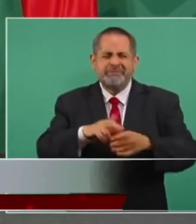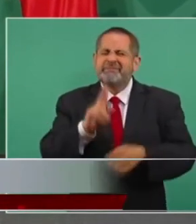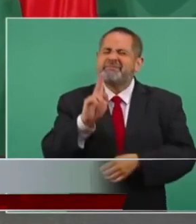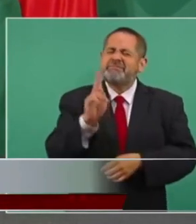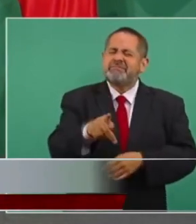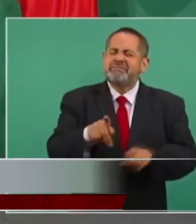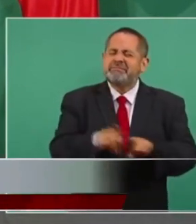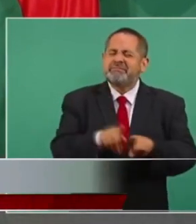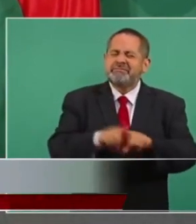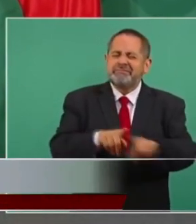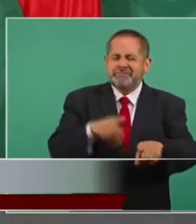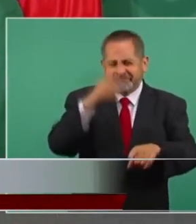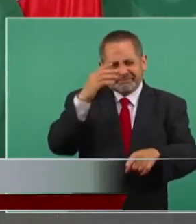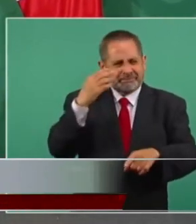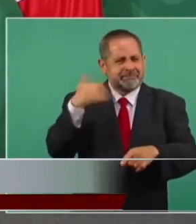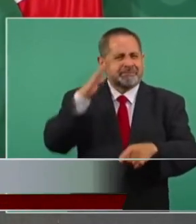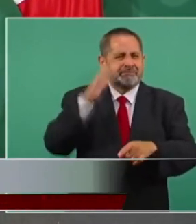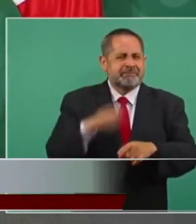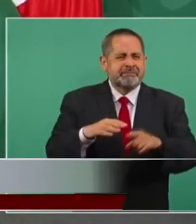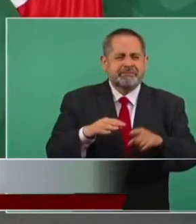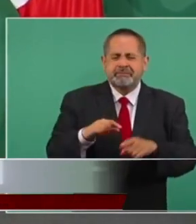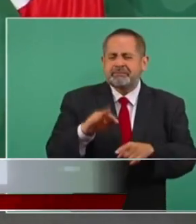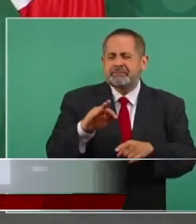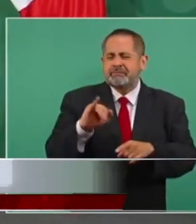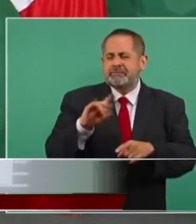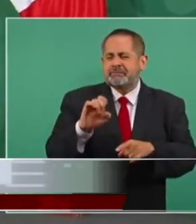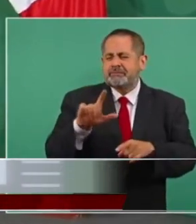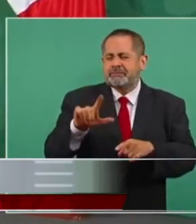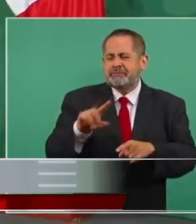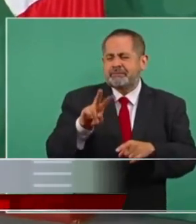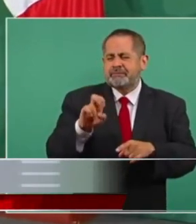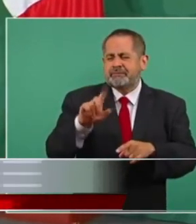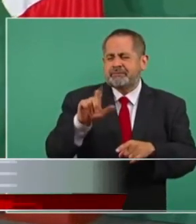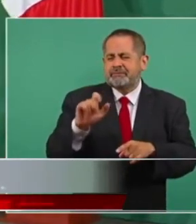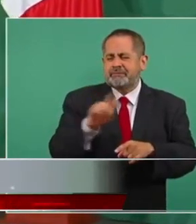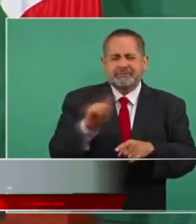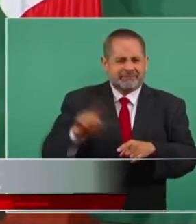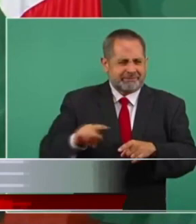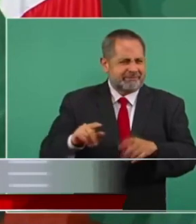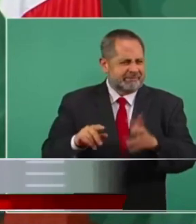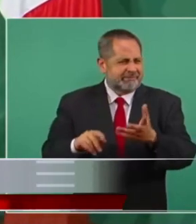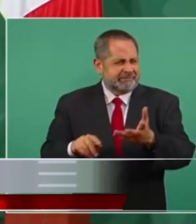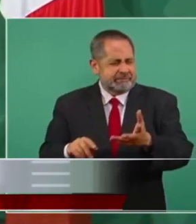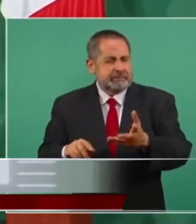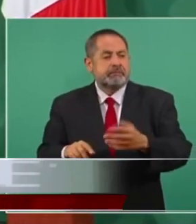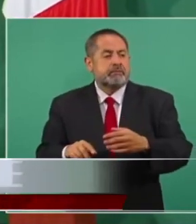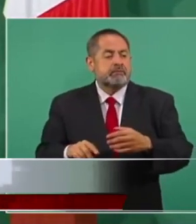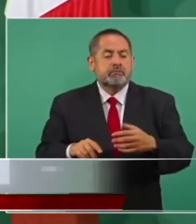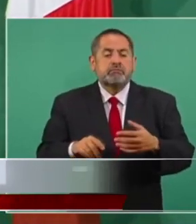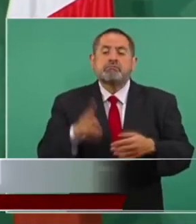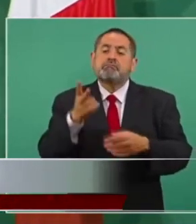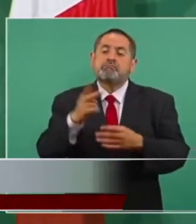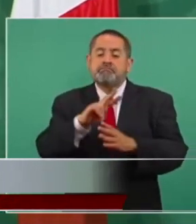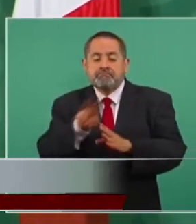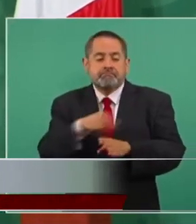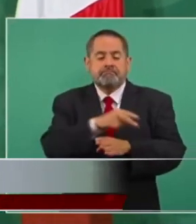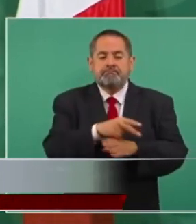del finado Fidel Velázquez pero del sector empresarial